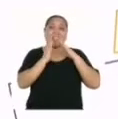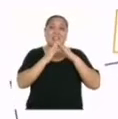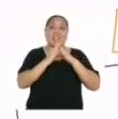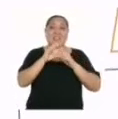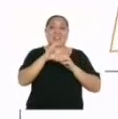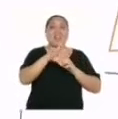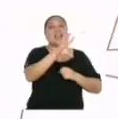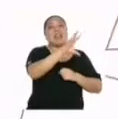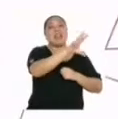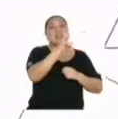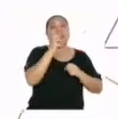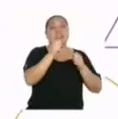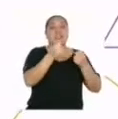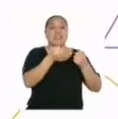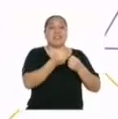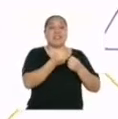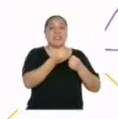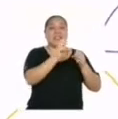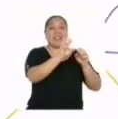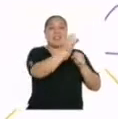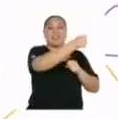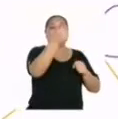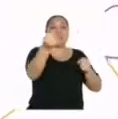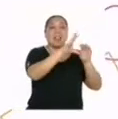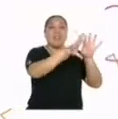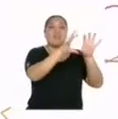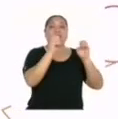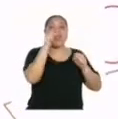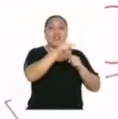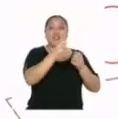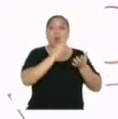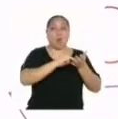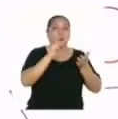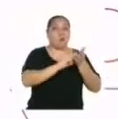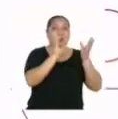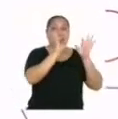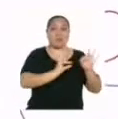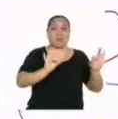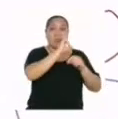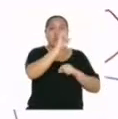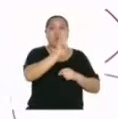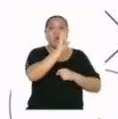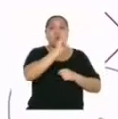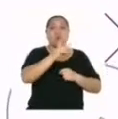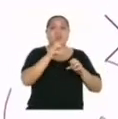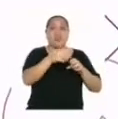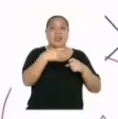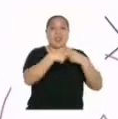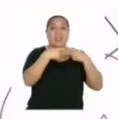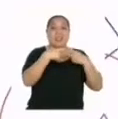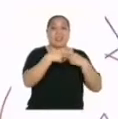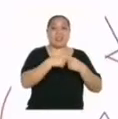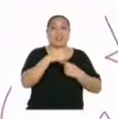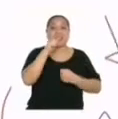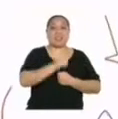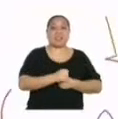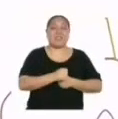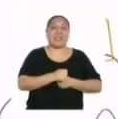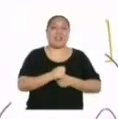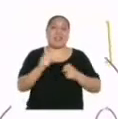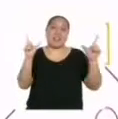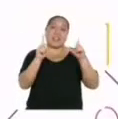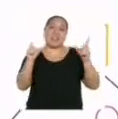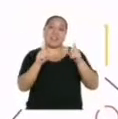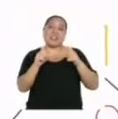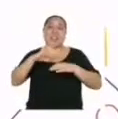refrigeradora son los principales consumidores de energía? Así es, el televisor,